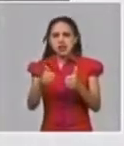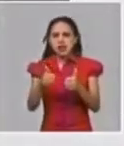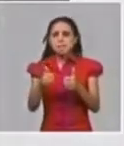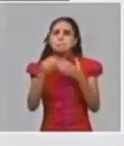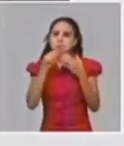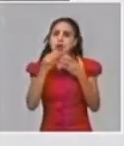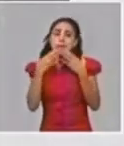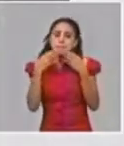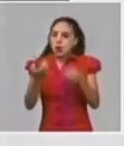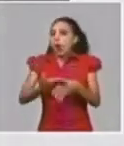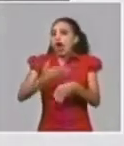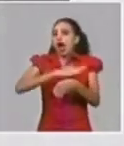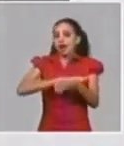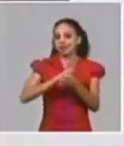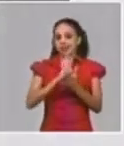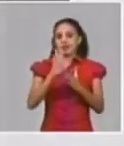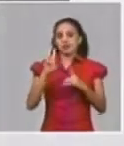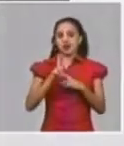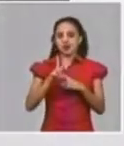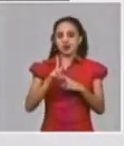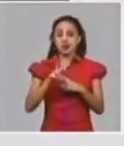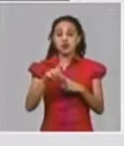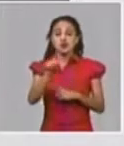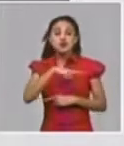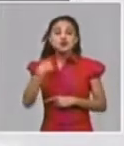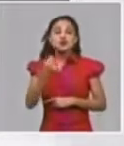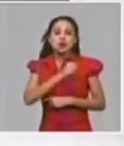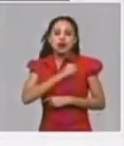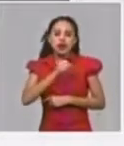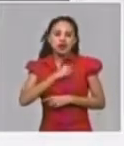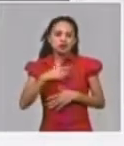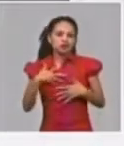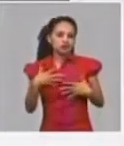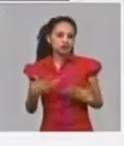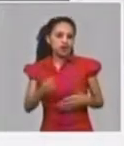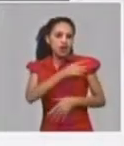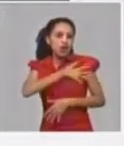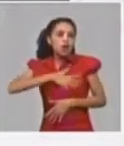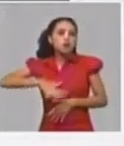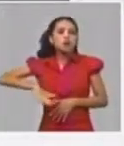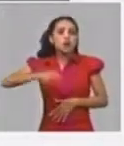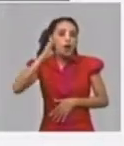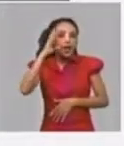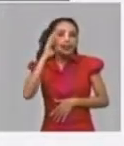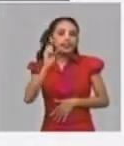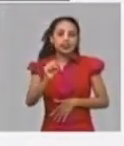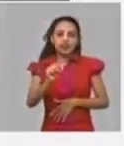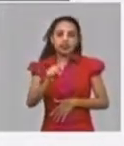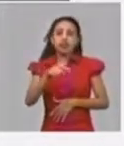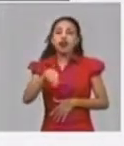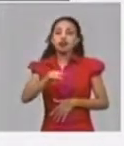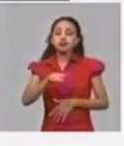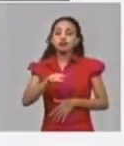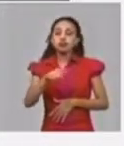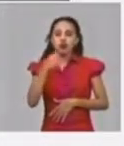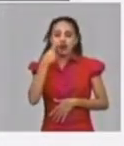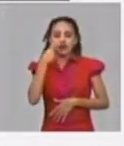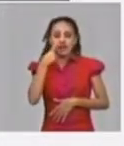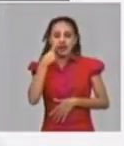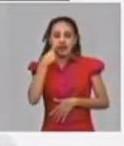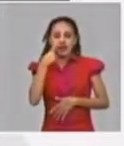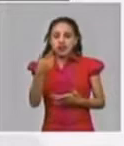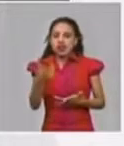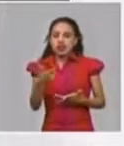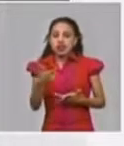favorable lo que estamos buscando es que la población comprenda que ese comportamiento se puede cambiar para llegar abajo no es